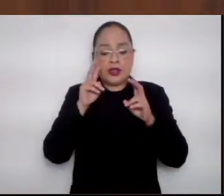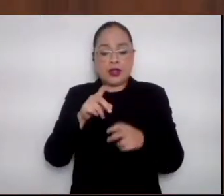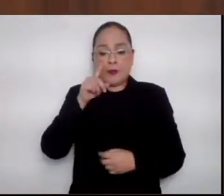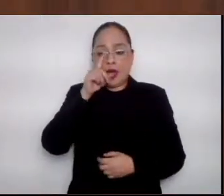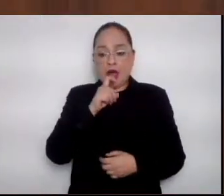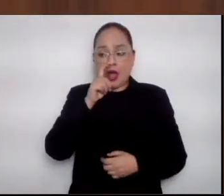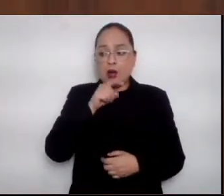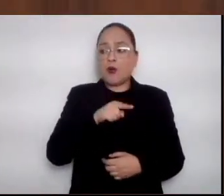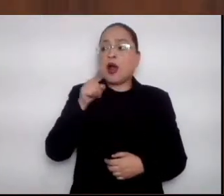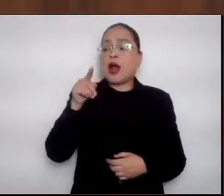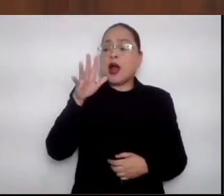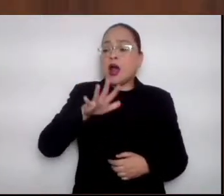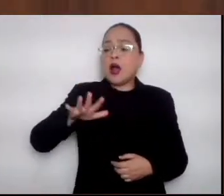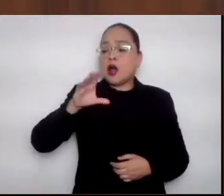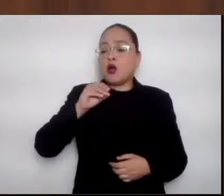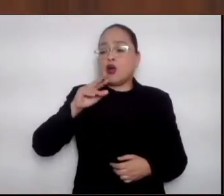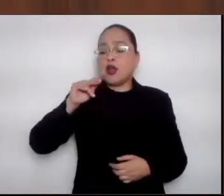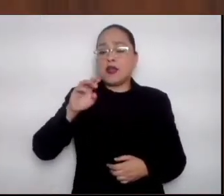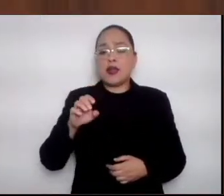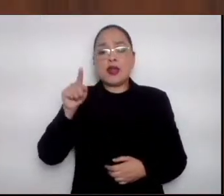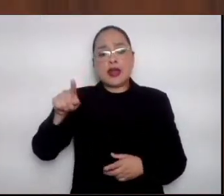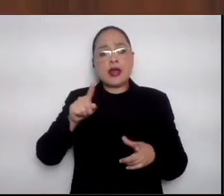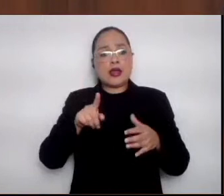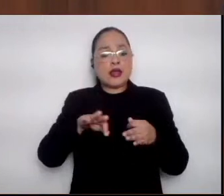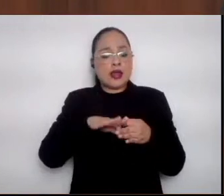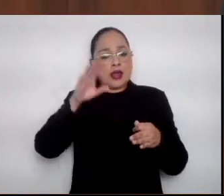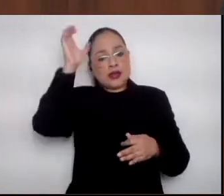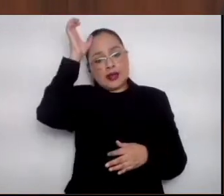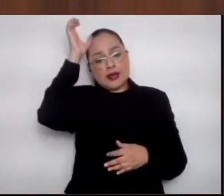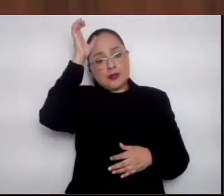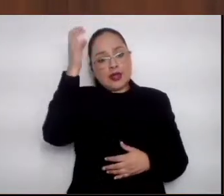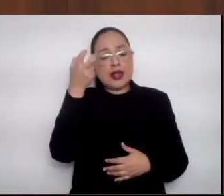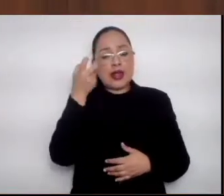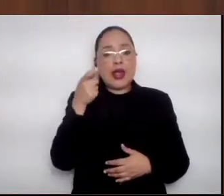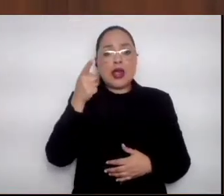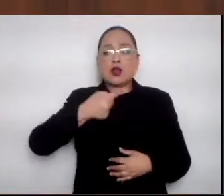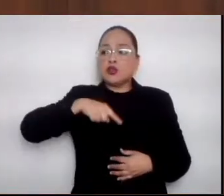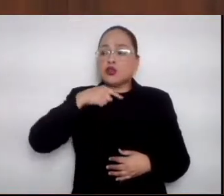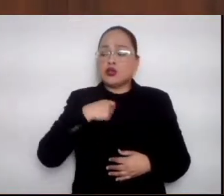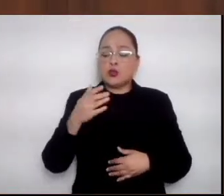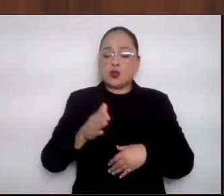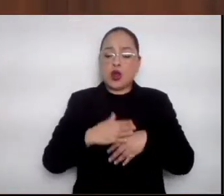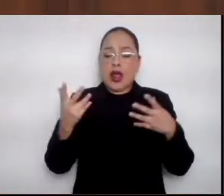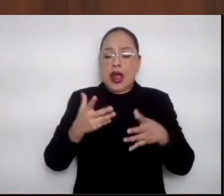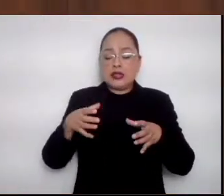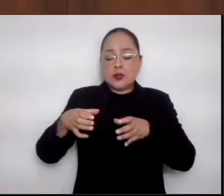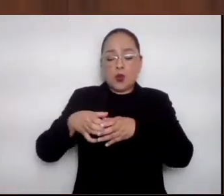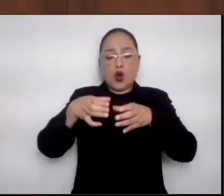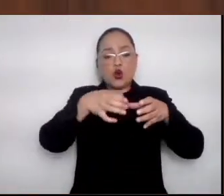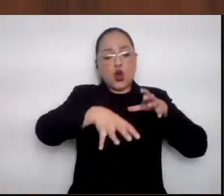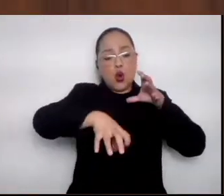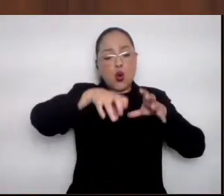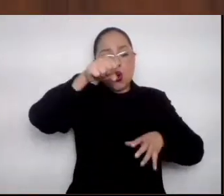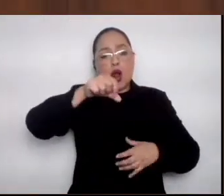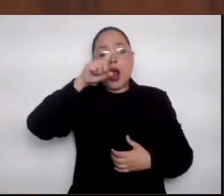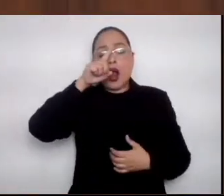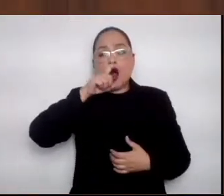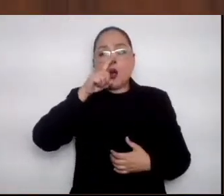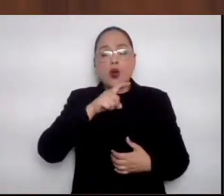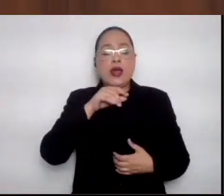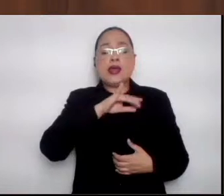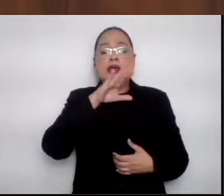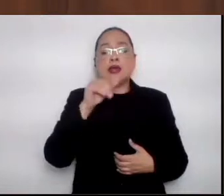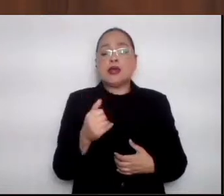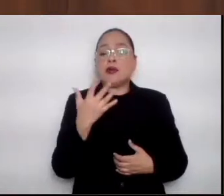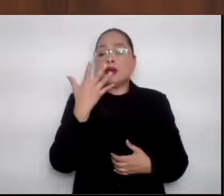y principalmente en la zona de Catepec, en el Catepec estamos haciendo la perforación de cuatro pozos, originalmente eran cinco pozos,